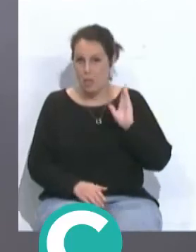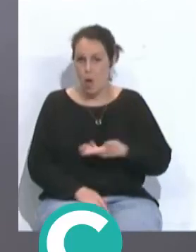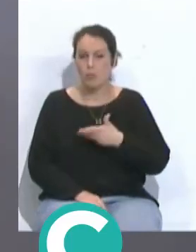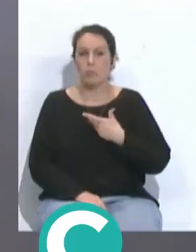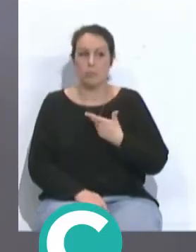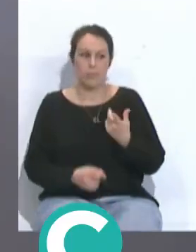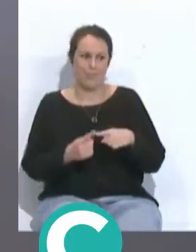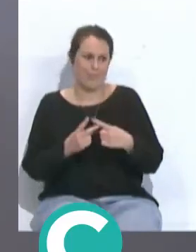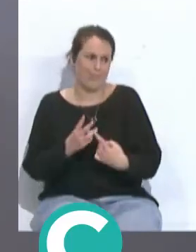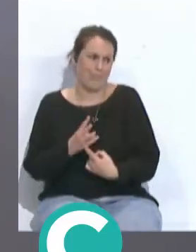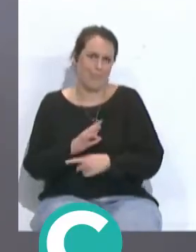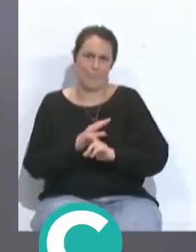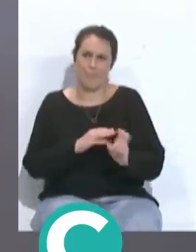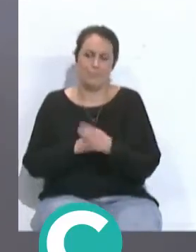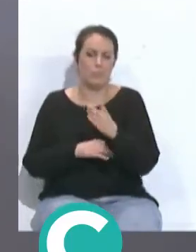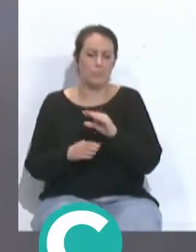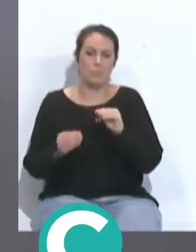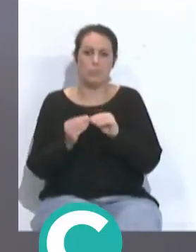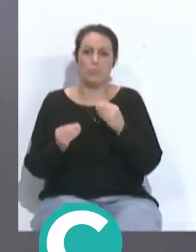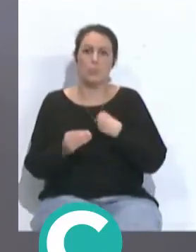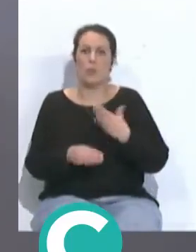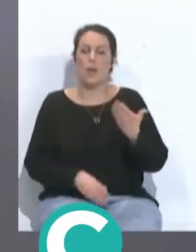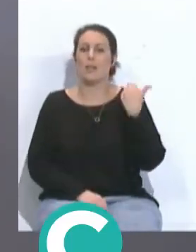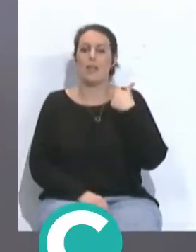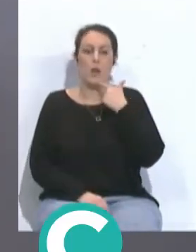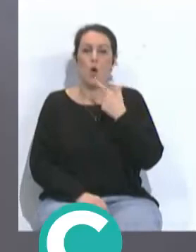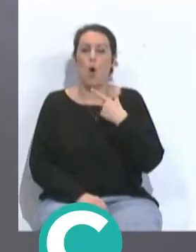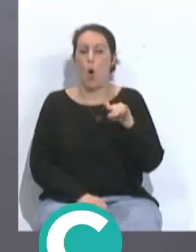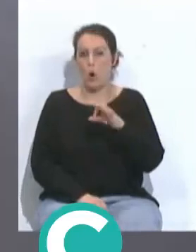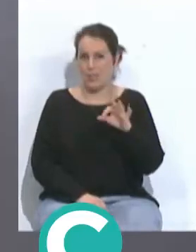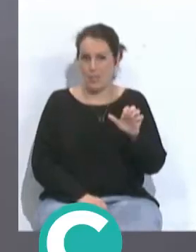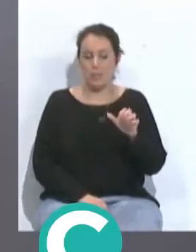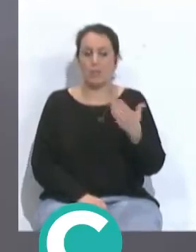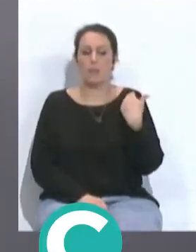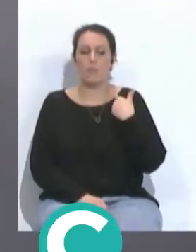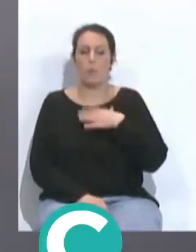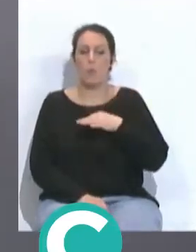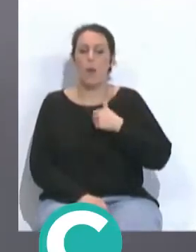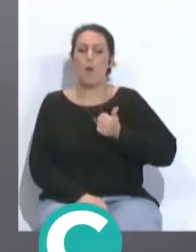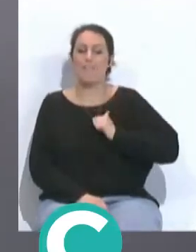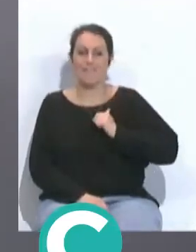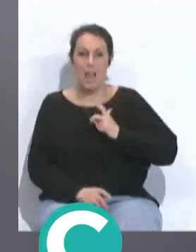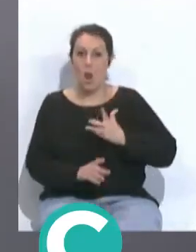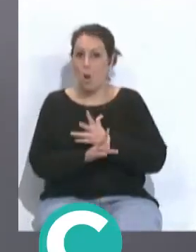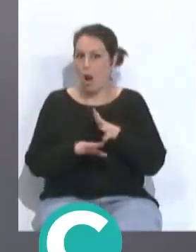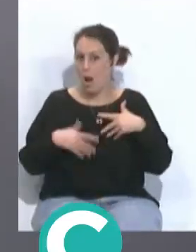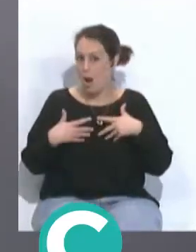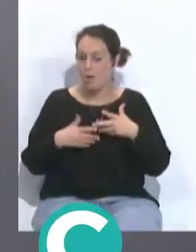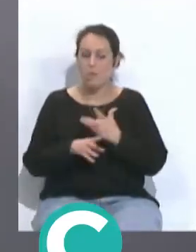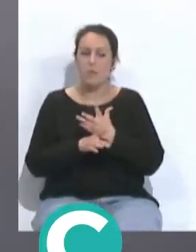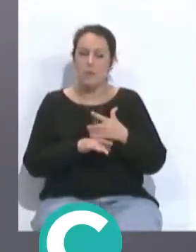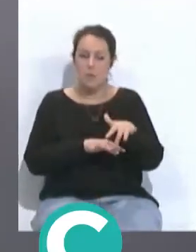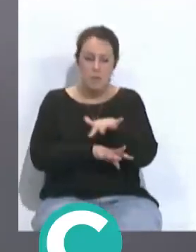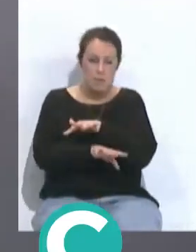Fekir Juanmi Borja Iglesias yo estoy muy de acuerdo con lo que comentó anteriormente Fikir que quizás podemos aprovechar este juego alegre que los jugadores se